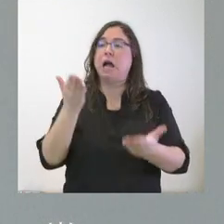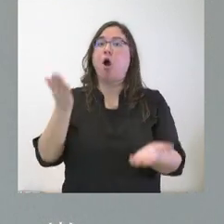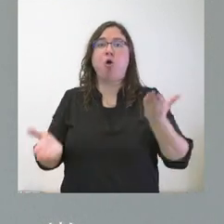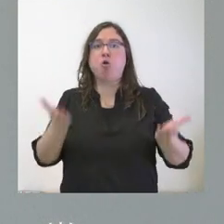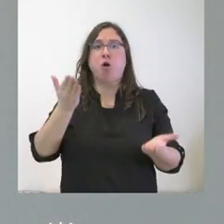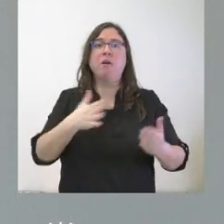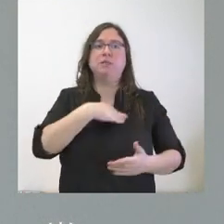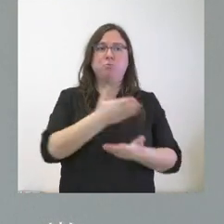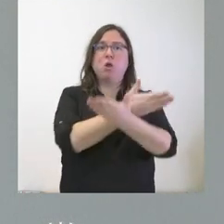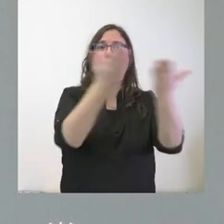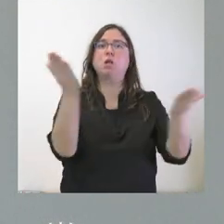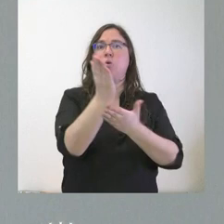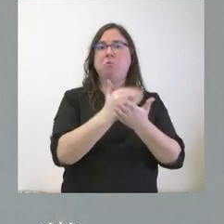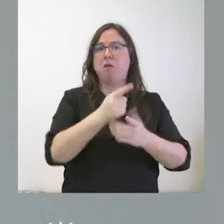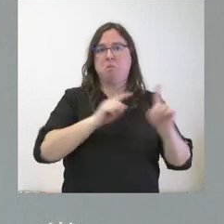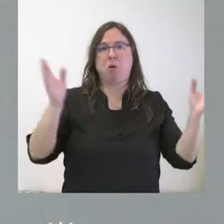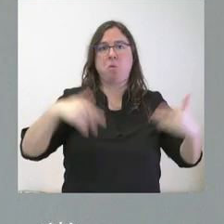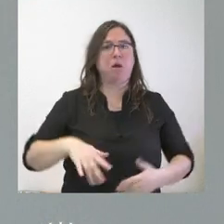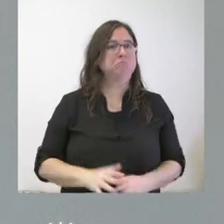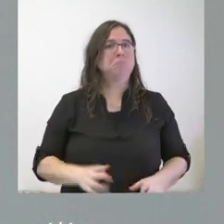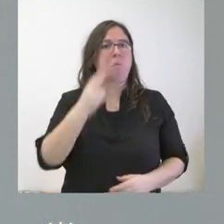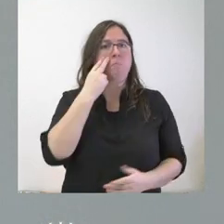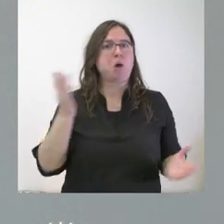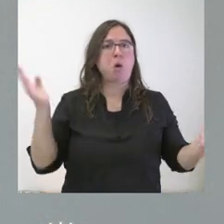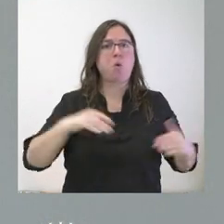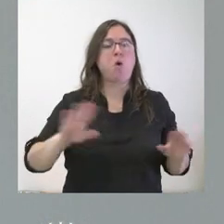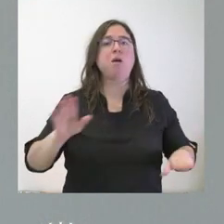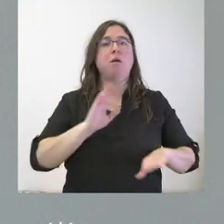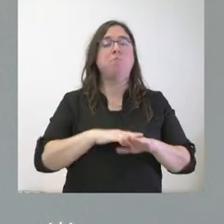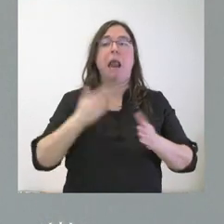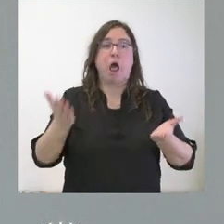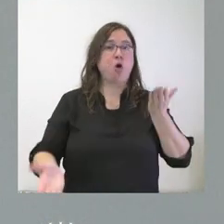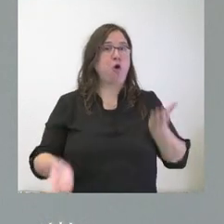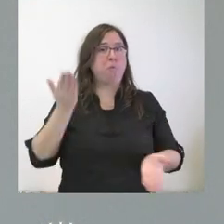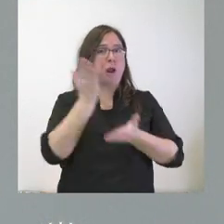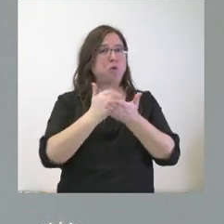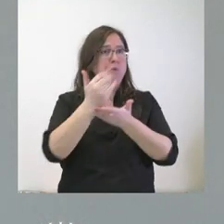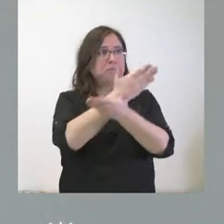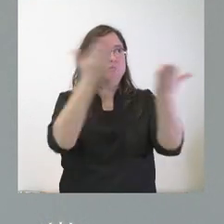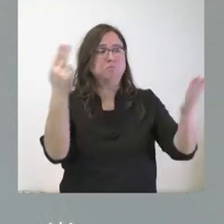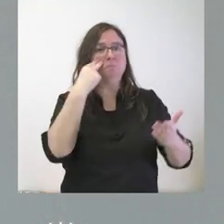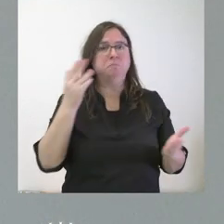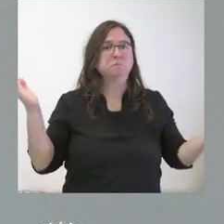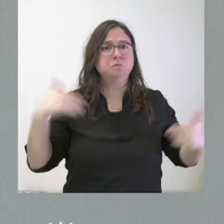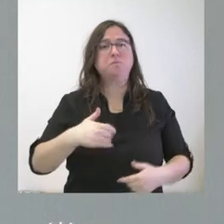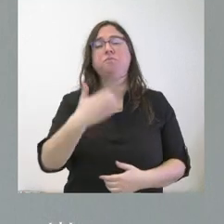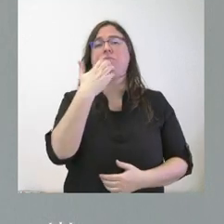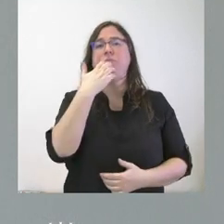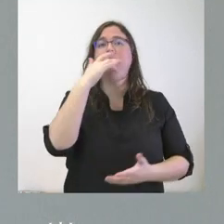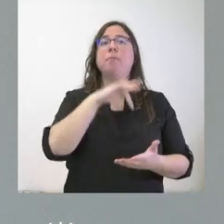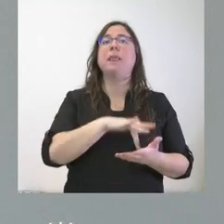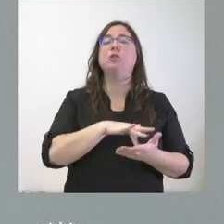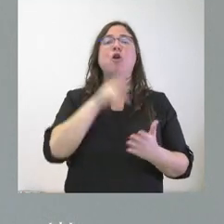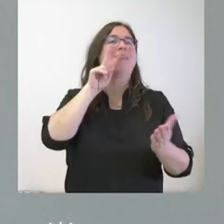con las otras comunidades autónomas. Nosotros no tenemos ningún miedo a que se nos compare, no tenemos ningún miedo a que se haga